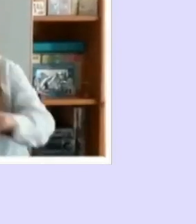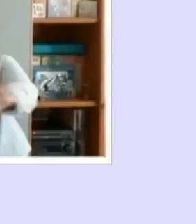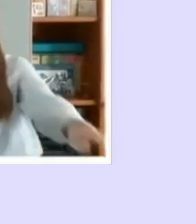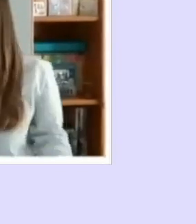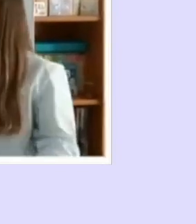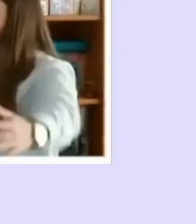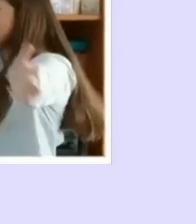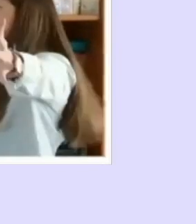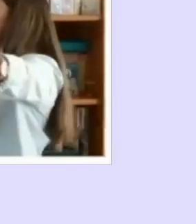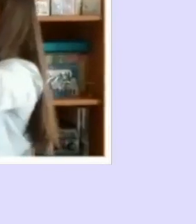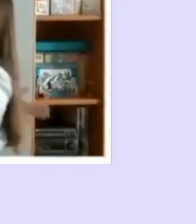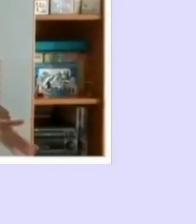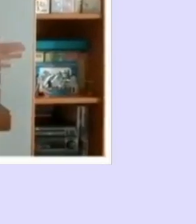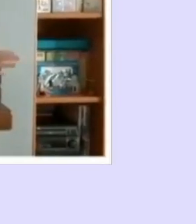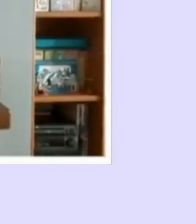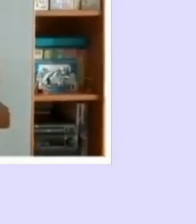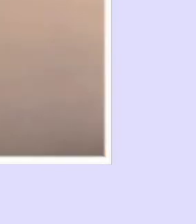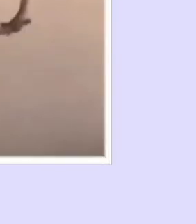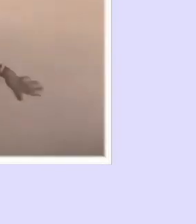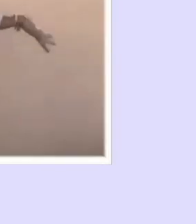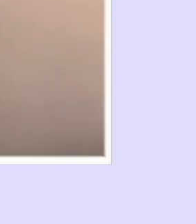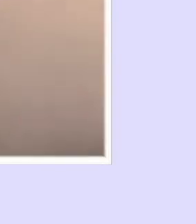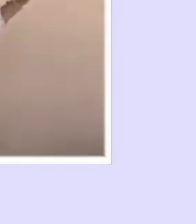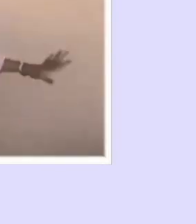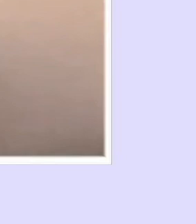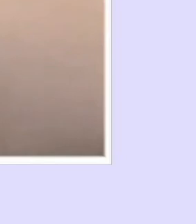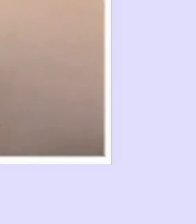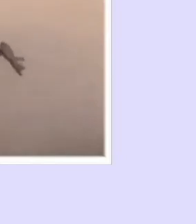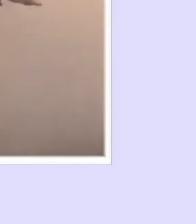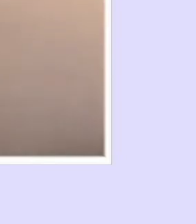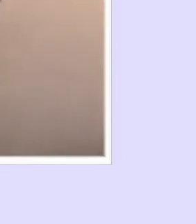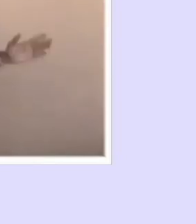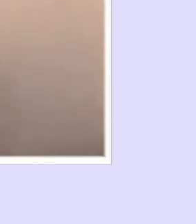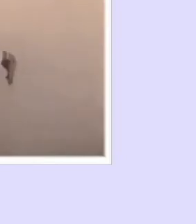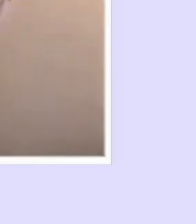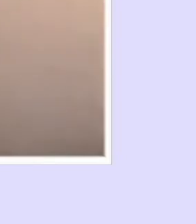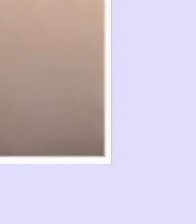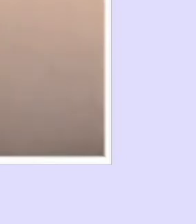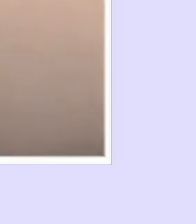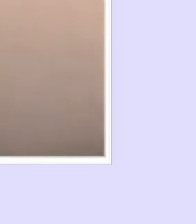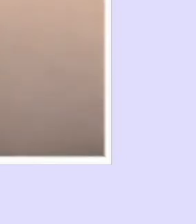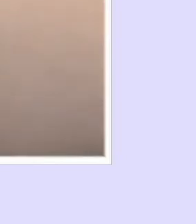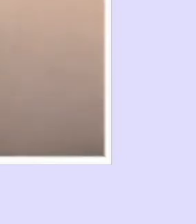mares no habrá quien nos separe contra el viento el viento